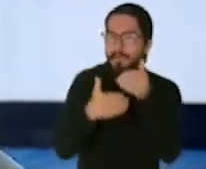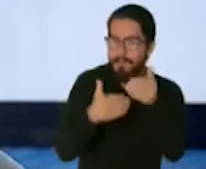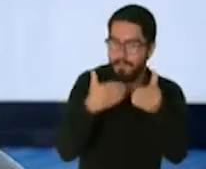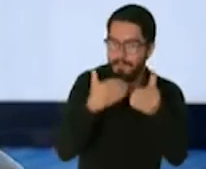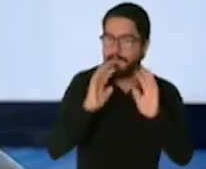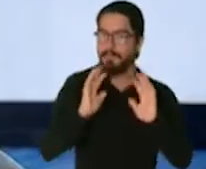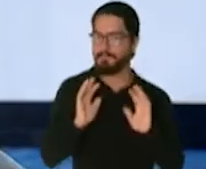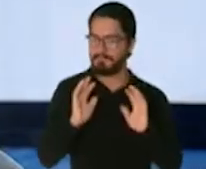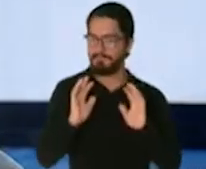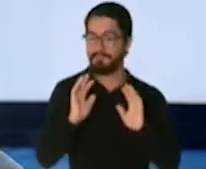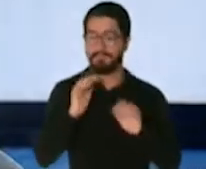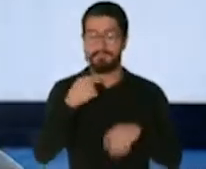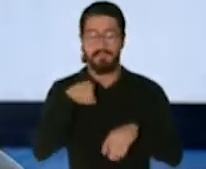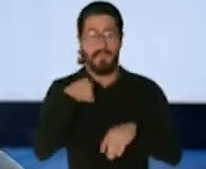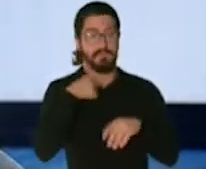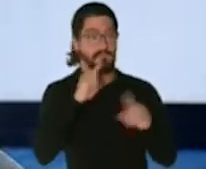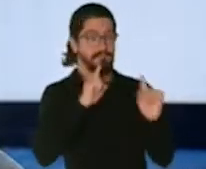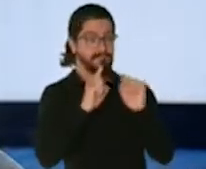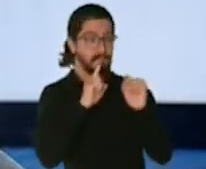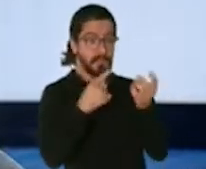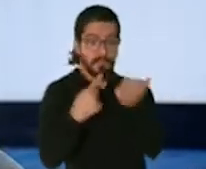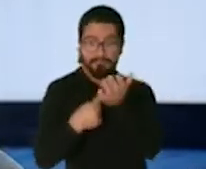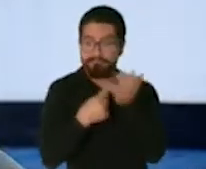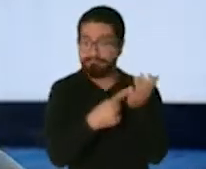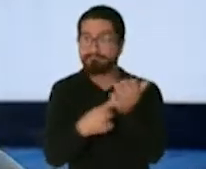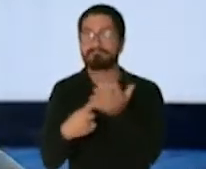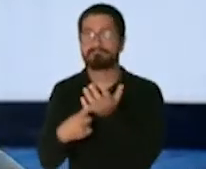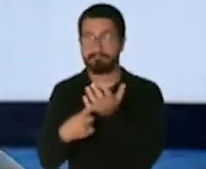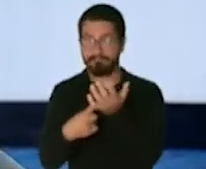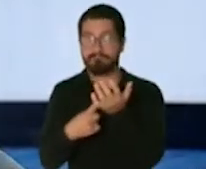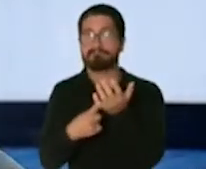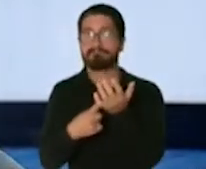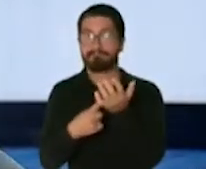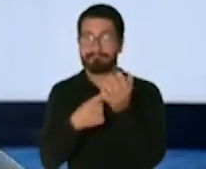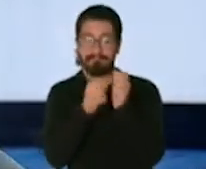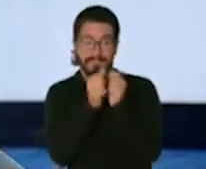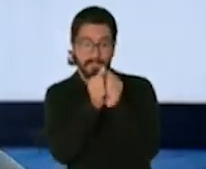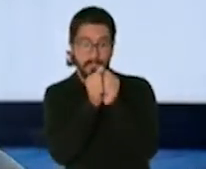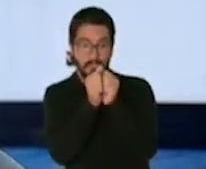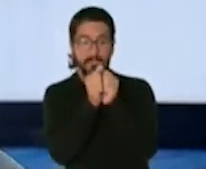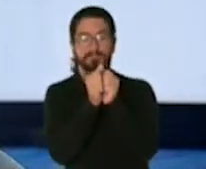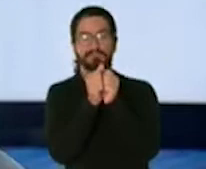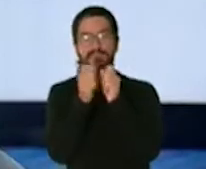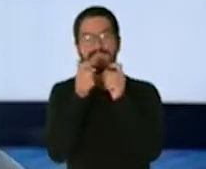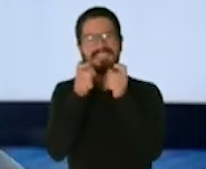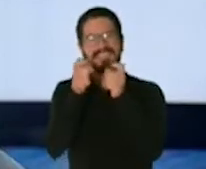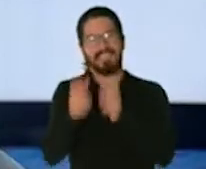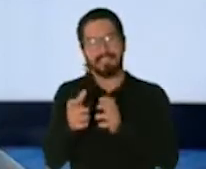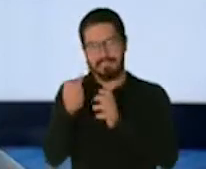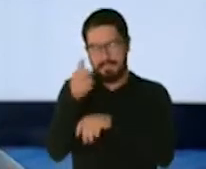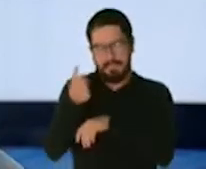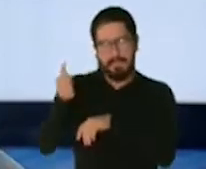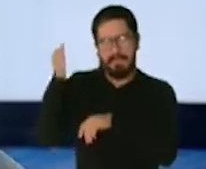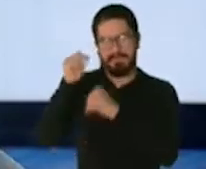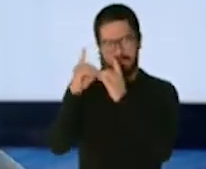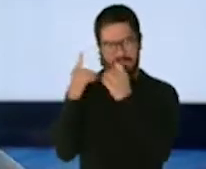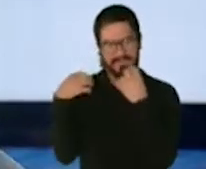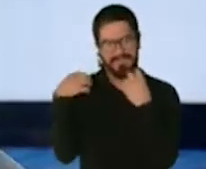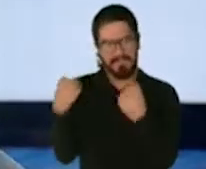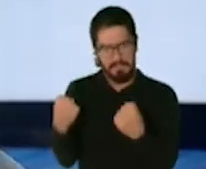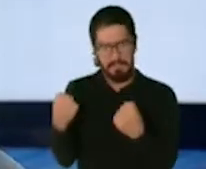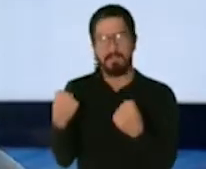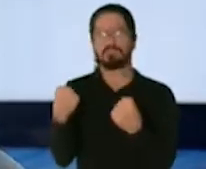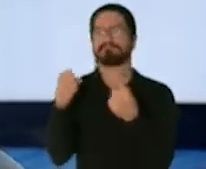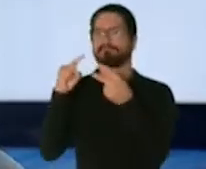impresión, a base de mis conversaciones con tanto la subsecretaria del Departamento de Salud, como el ayudante